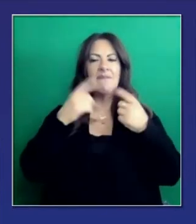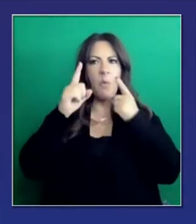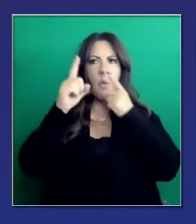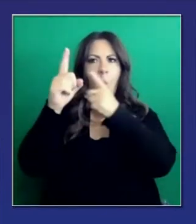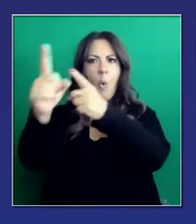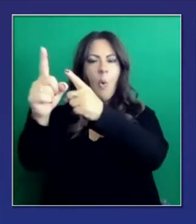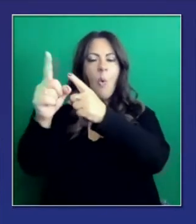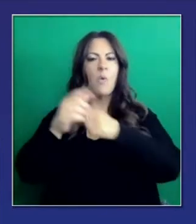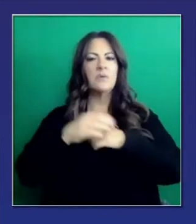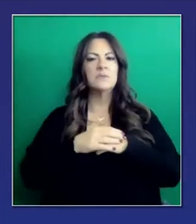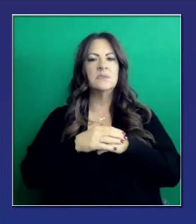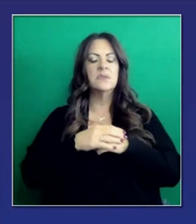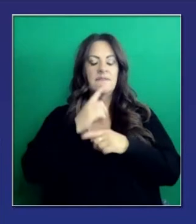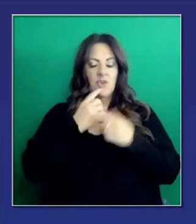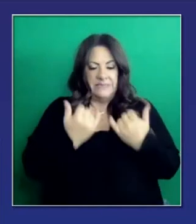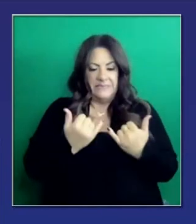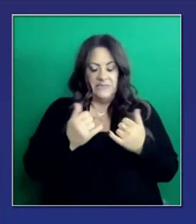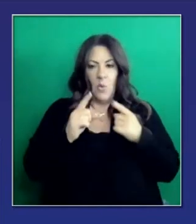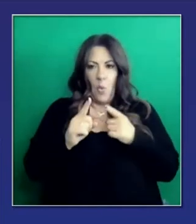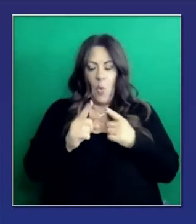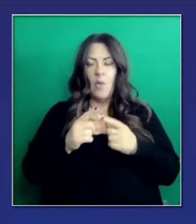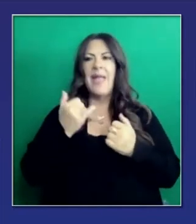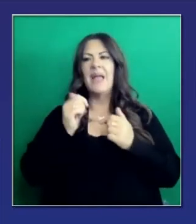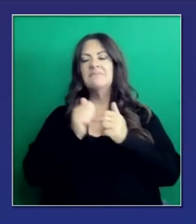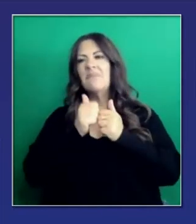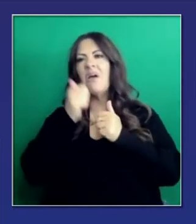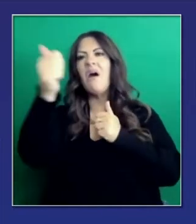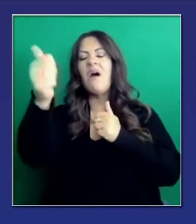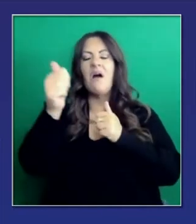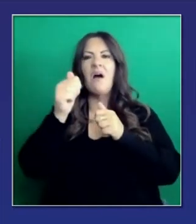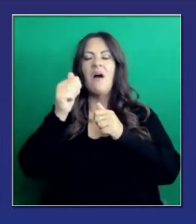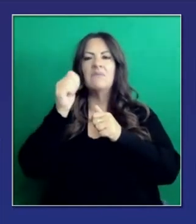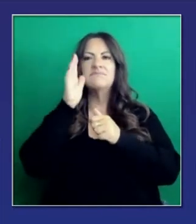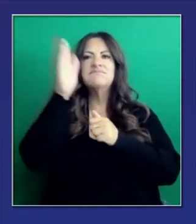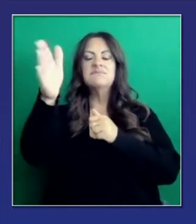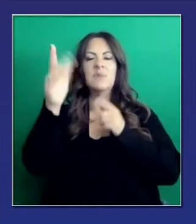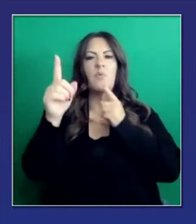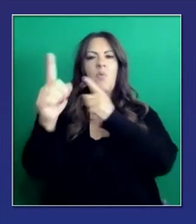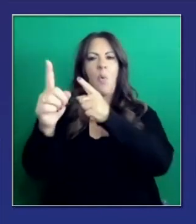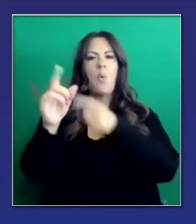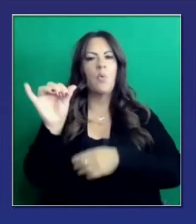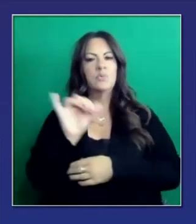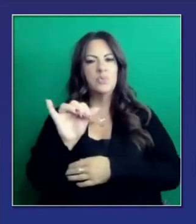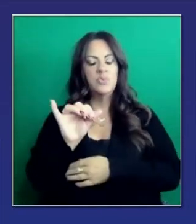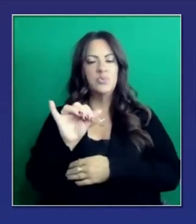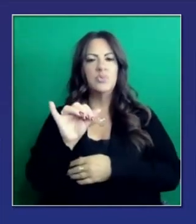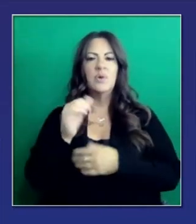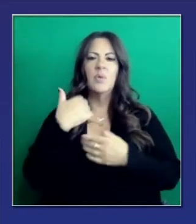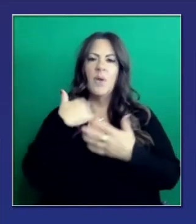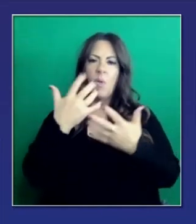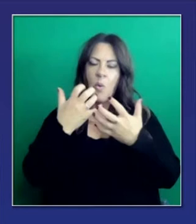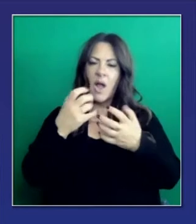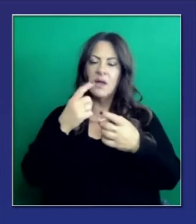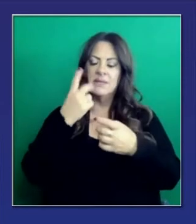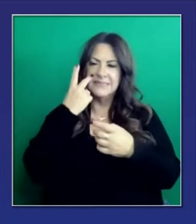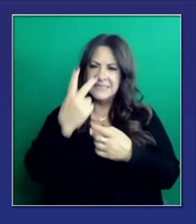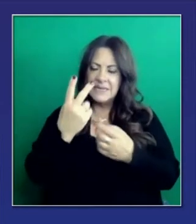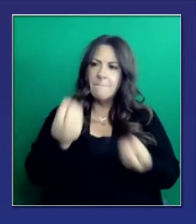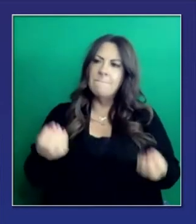y también a largo plazo. Obviamente, también otros objetivos a corto plazo. Pero ciertamente queremos que esos números sigan